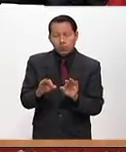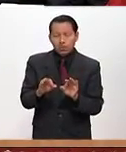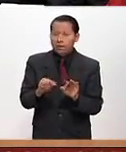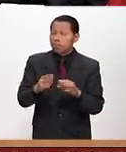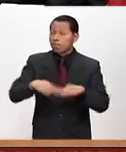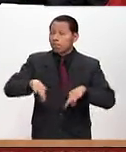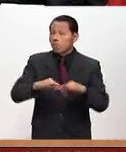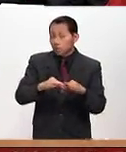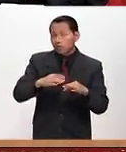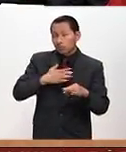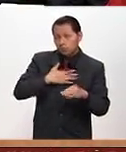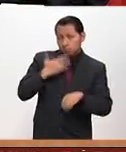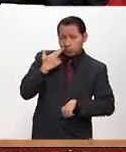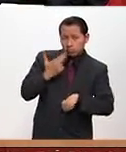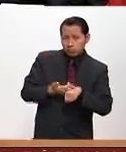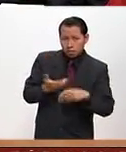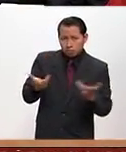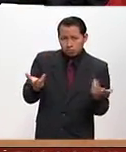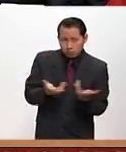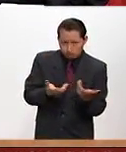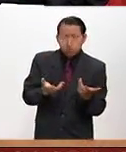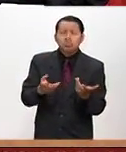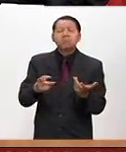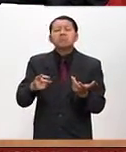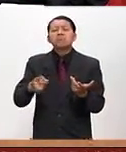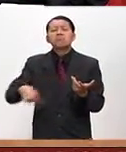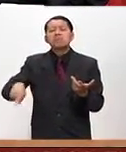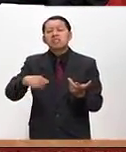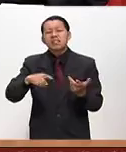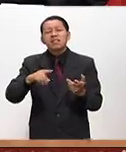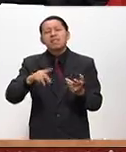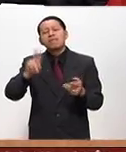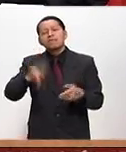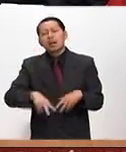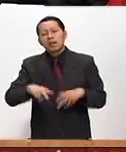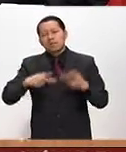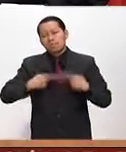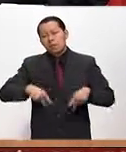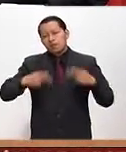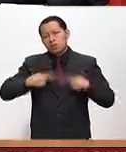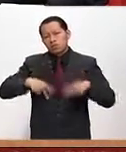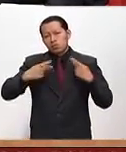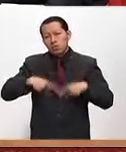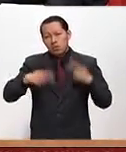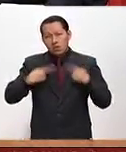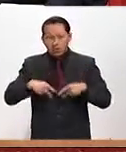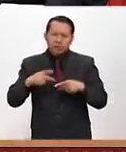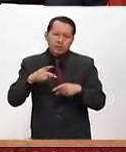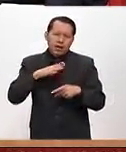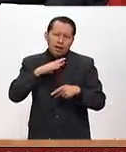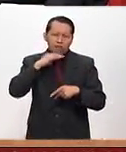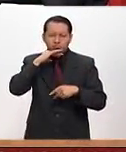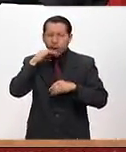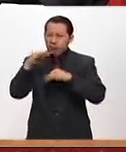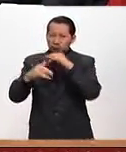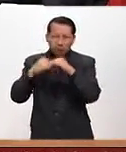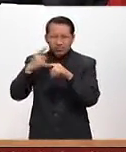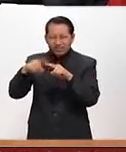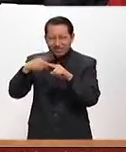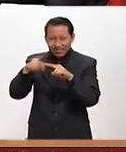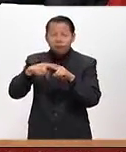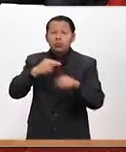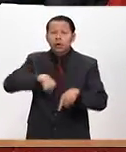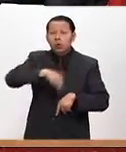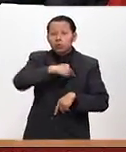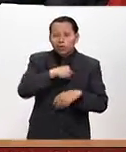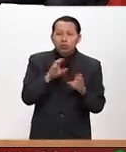ciudadanos aquí en la población contaminan nosotros en el bosque, lo que hacemos es descontaminar por la vía de